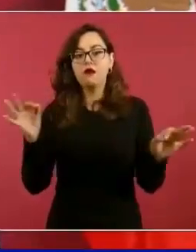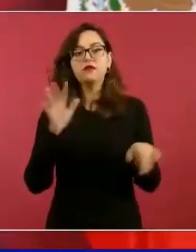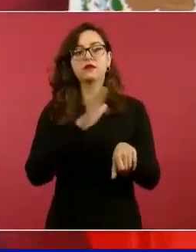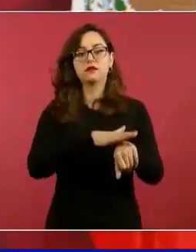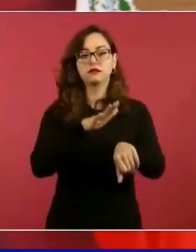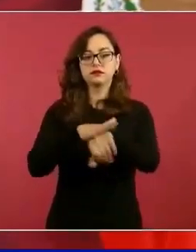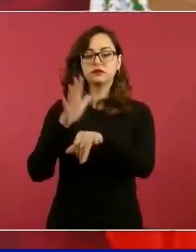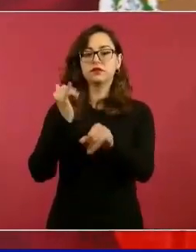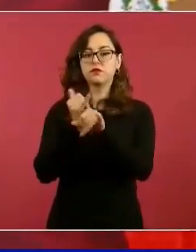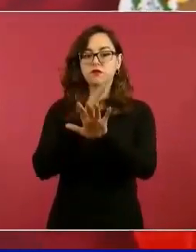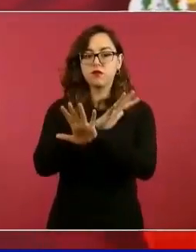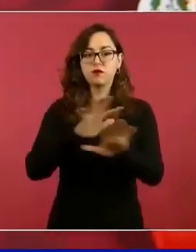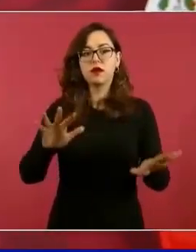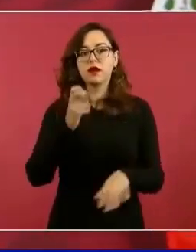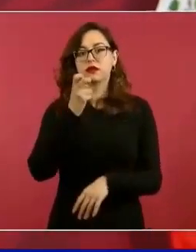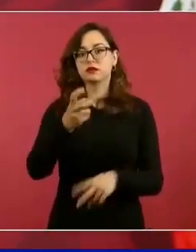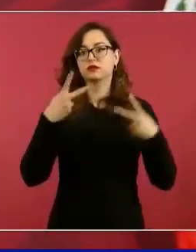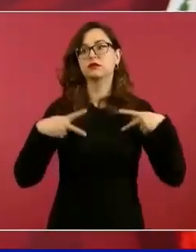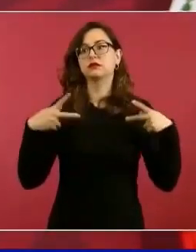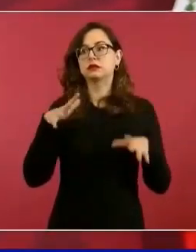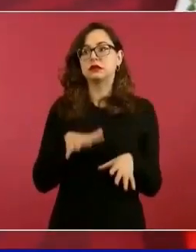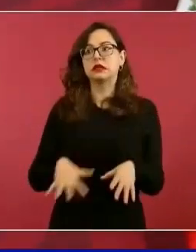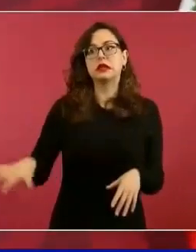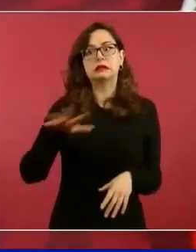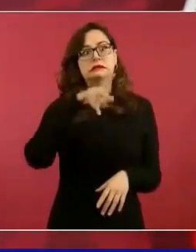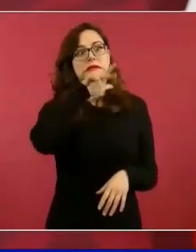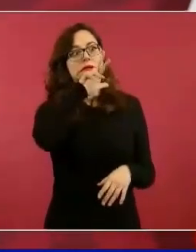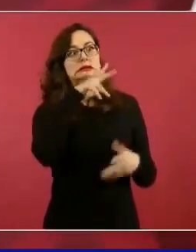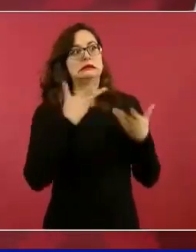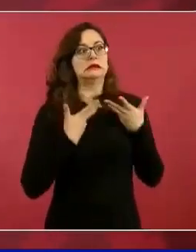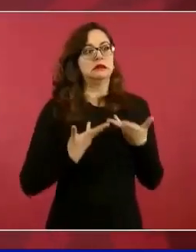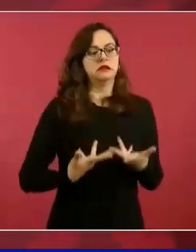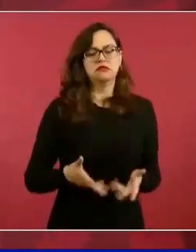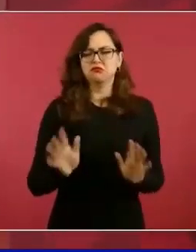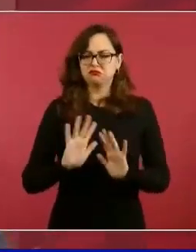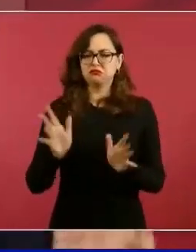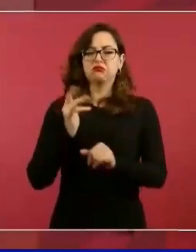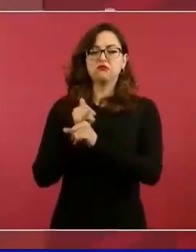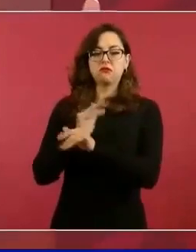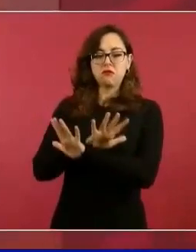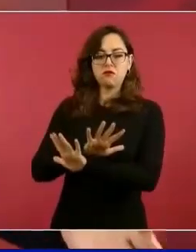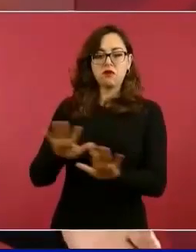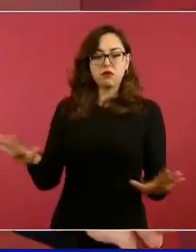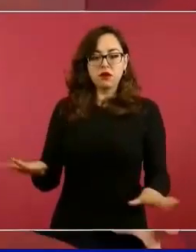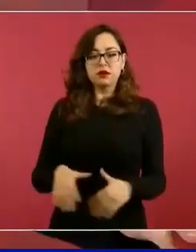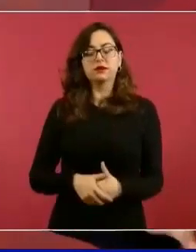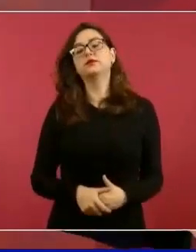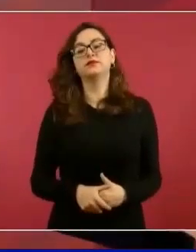Entonces, en una de esas estaba hablando con el general, en